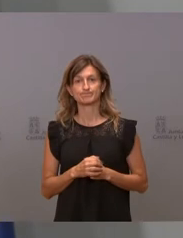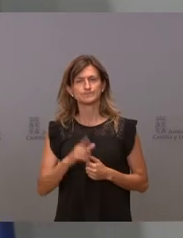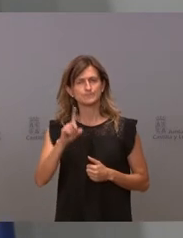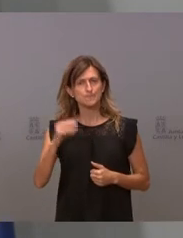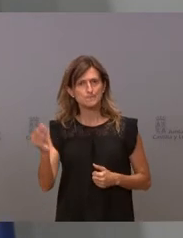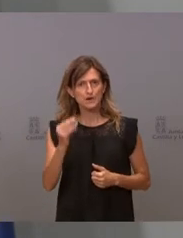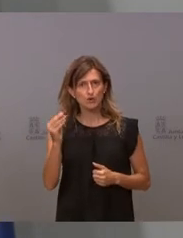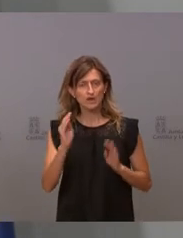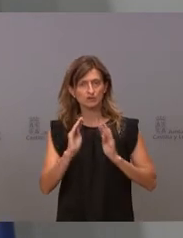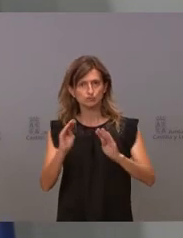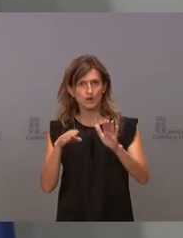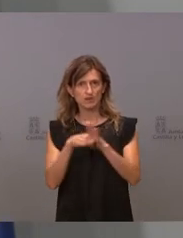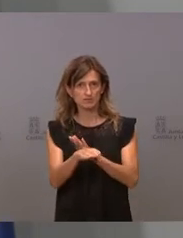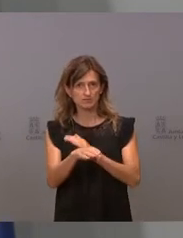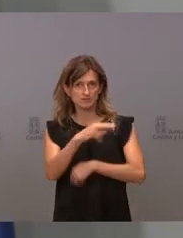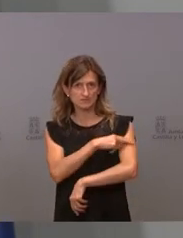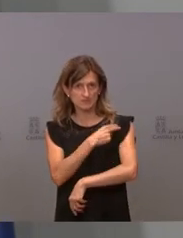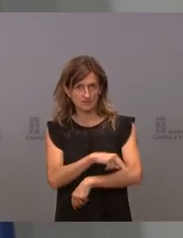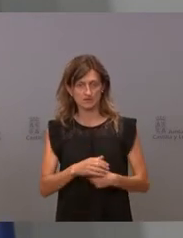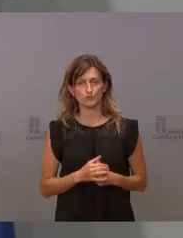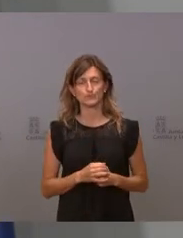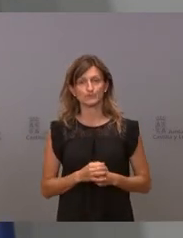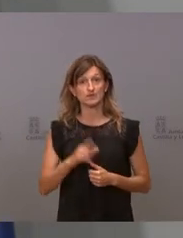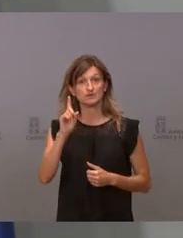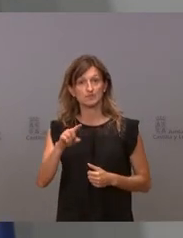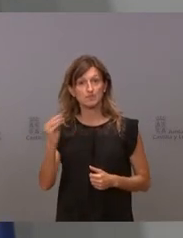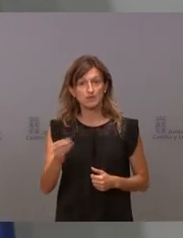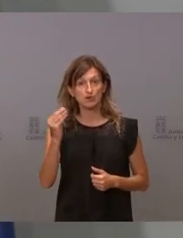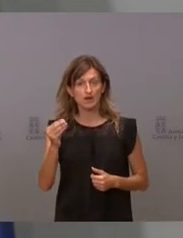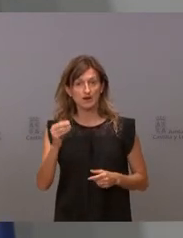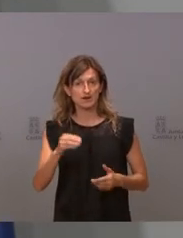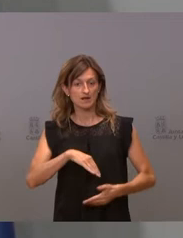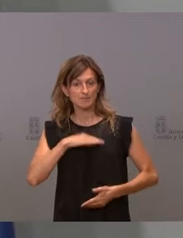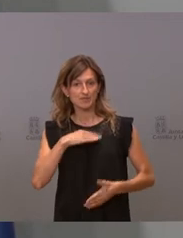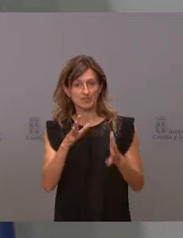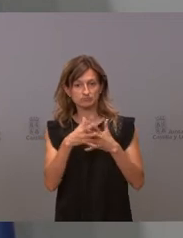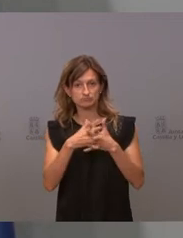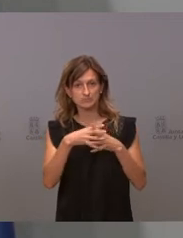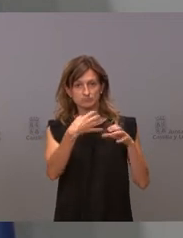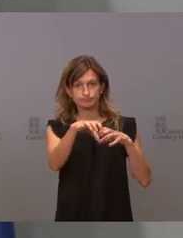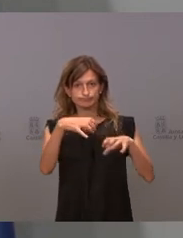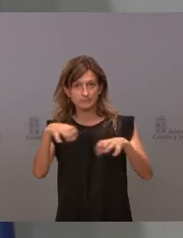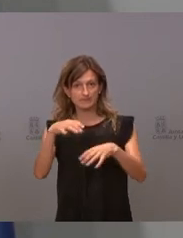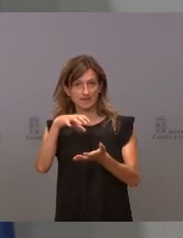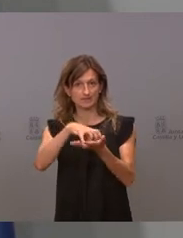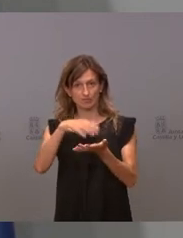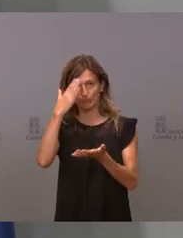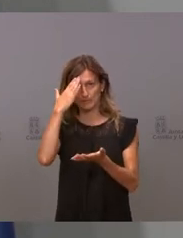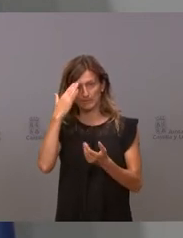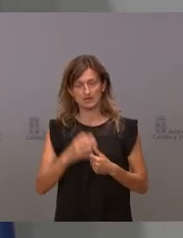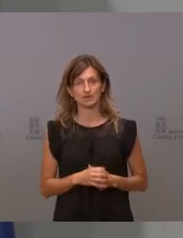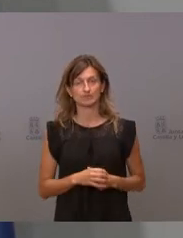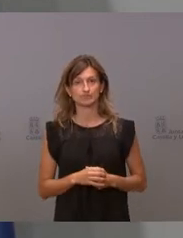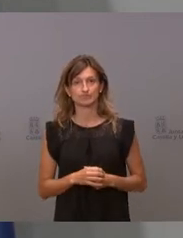su accesibilidad al sistema. Mejoremos también la capacidad resolutiva de la atención primaria. Todas estas cosas